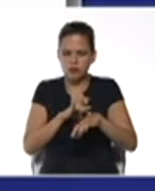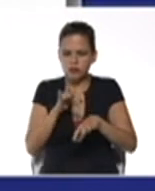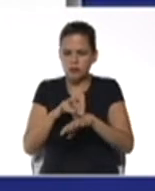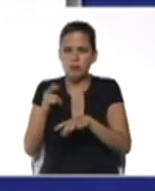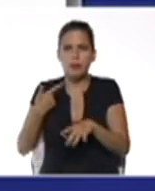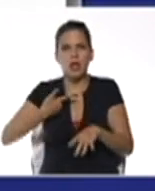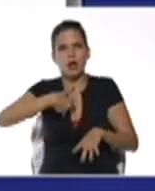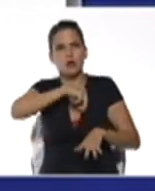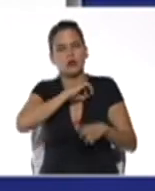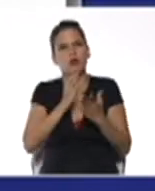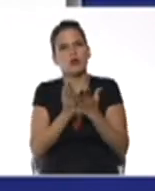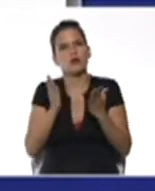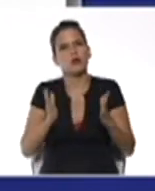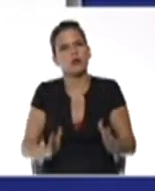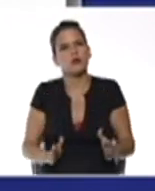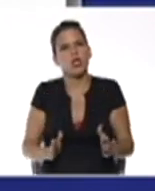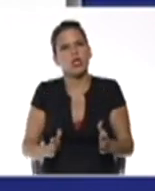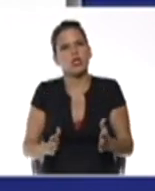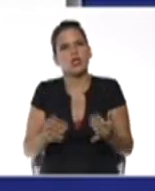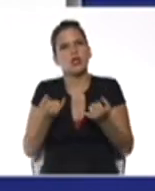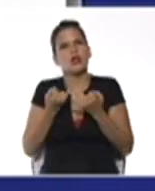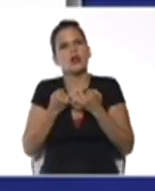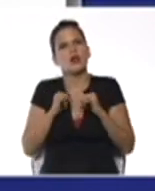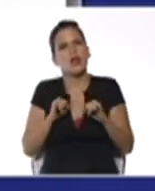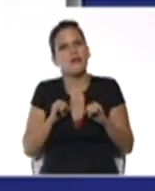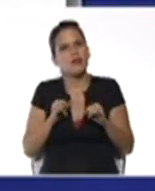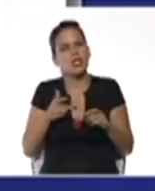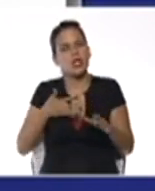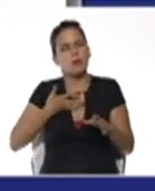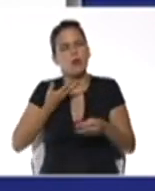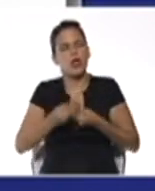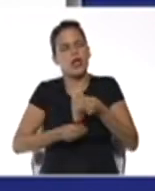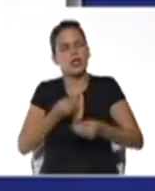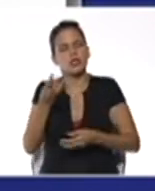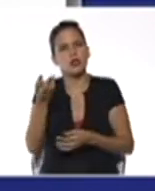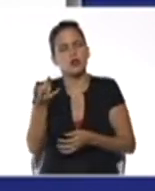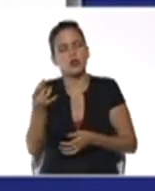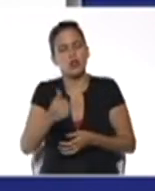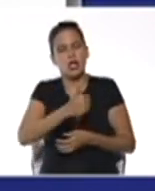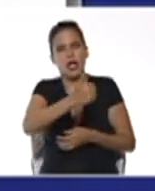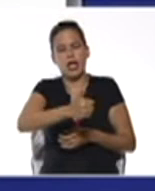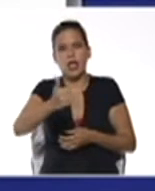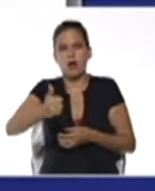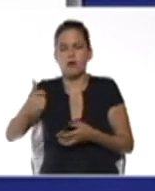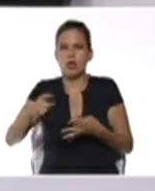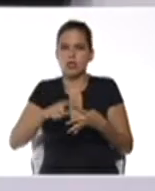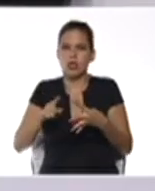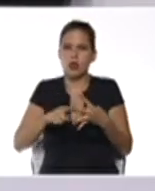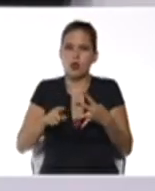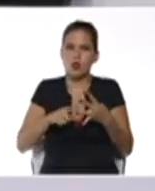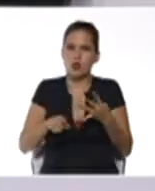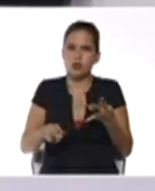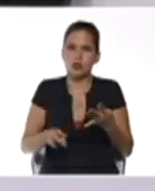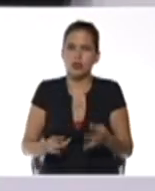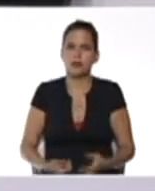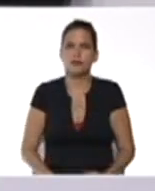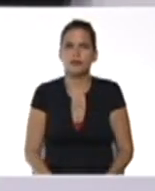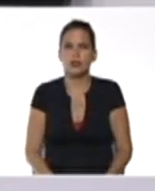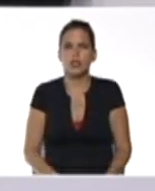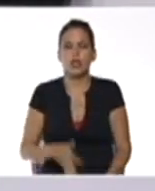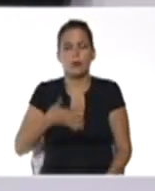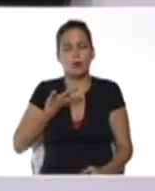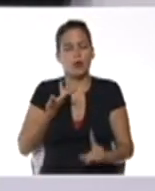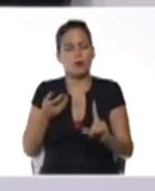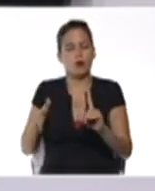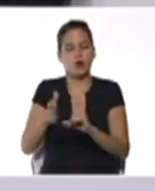participantes con la finalidad de que ellos puedan realizar conteo de cada uno de esos materiales de cada uno de esos objetos que podamos